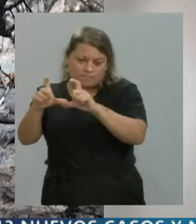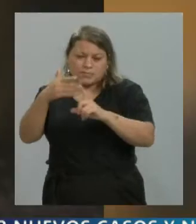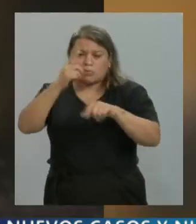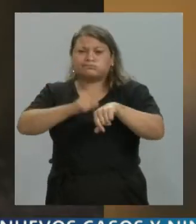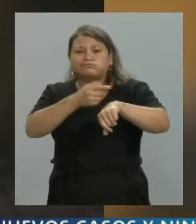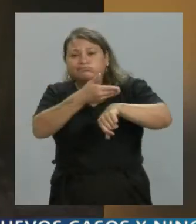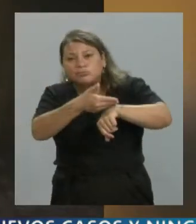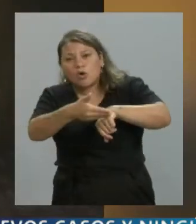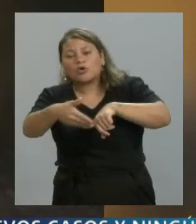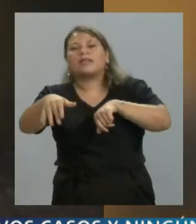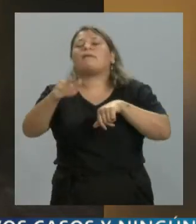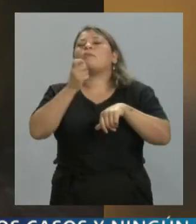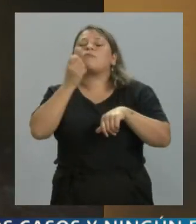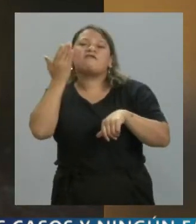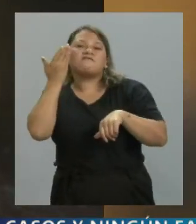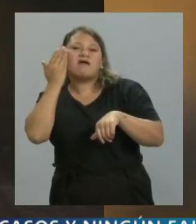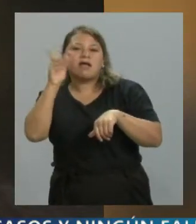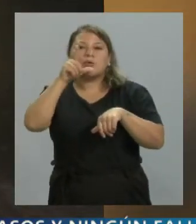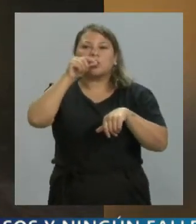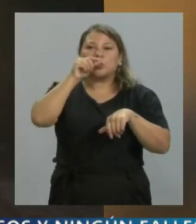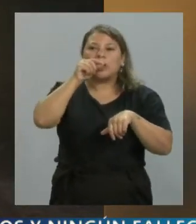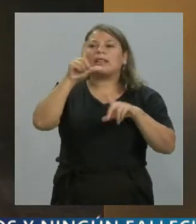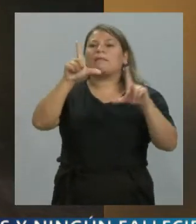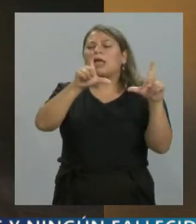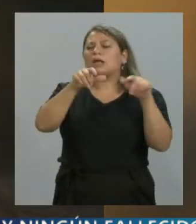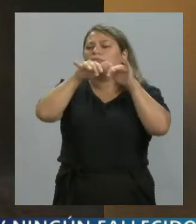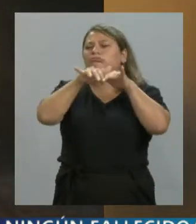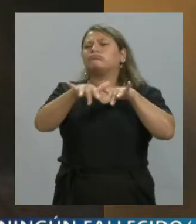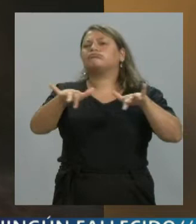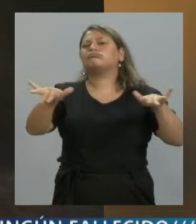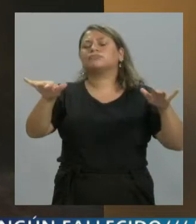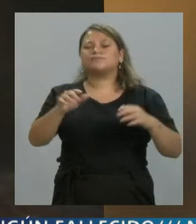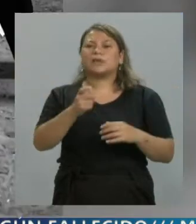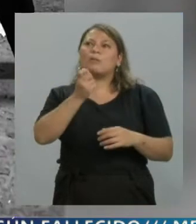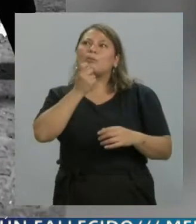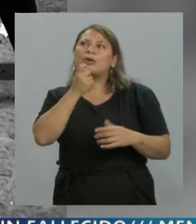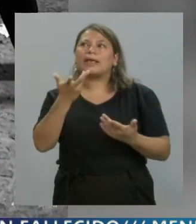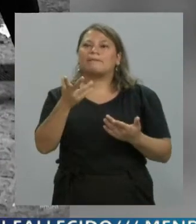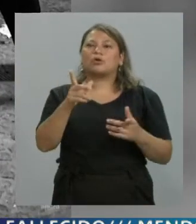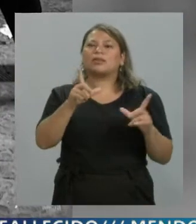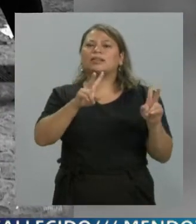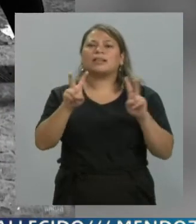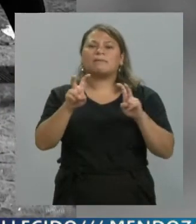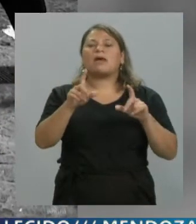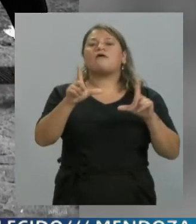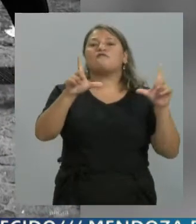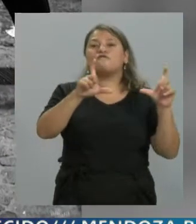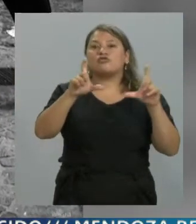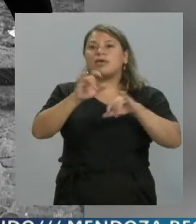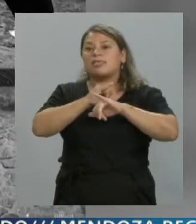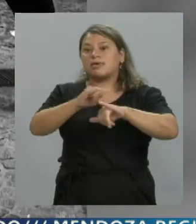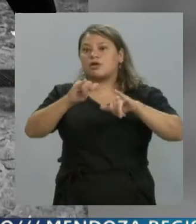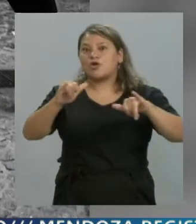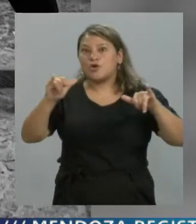del surgimiento de las redes sociales, de la replicación de imágenes, me pasa mucho con el tema de fotografías de noticias que se vuelven muy